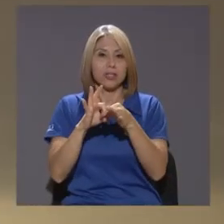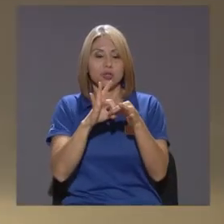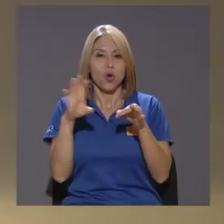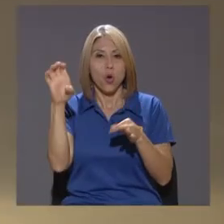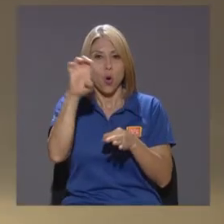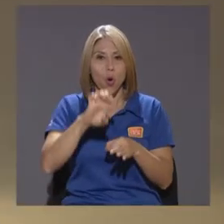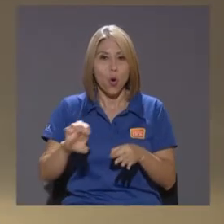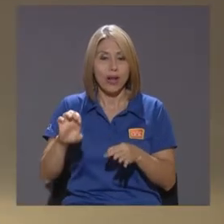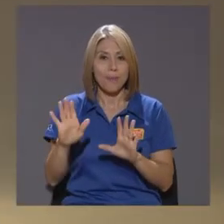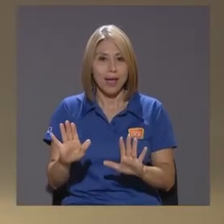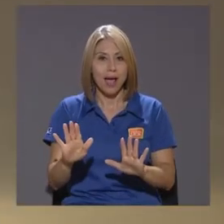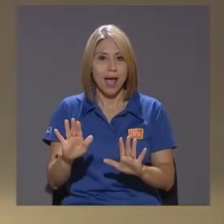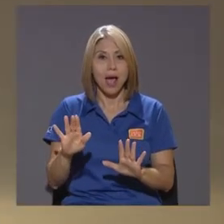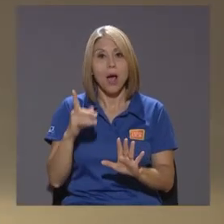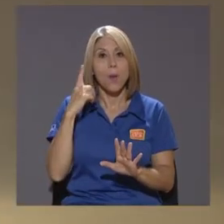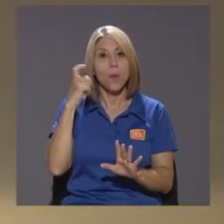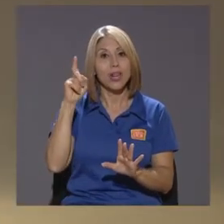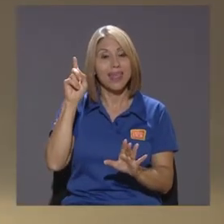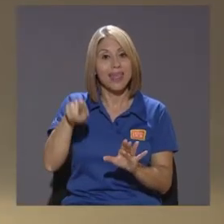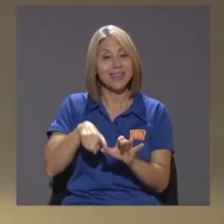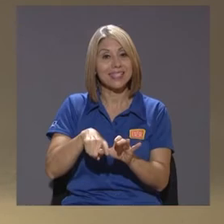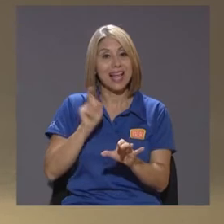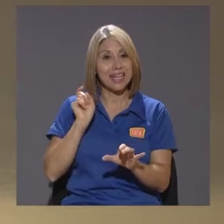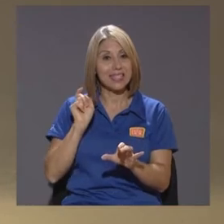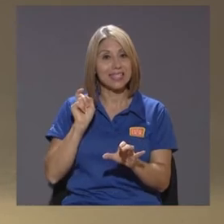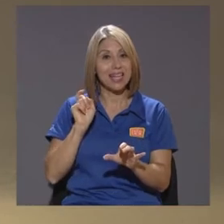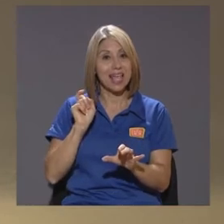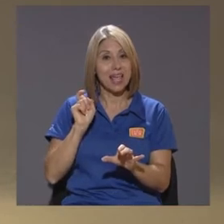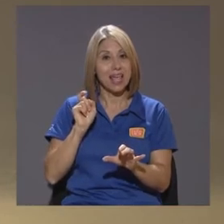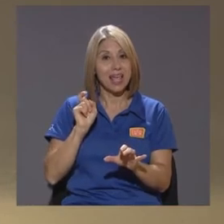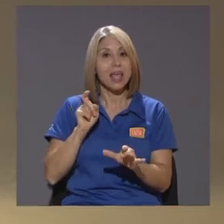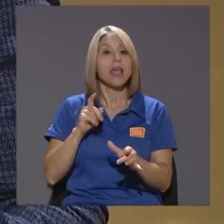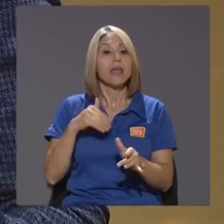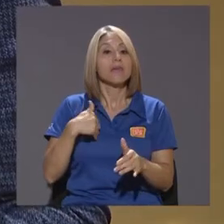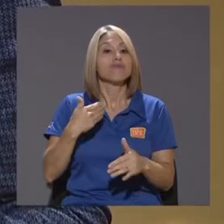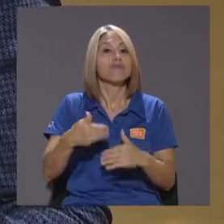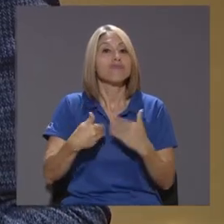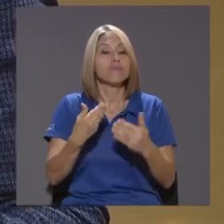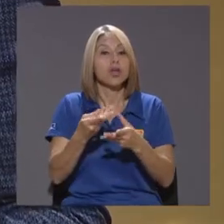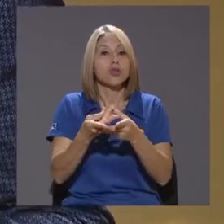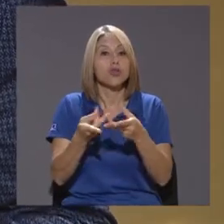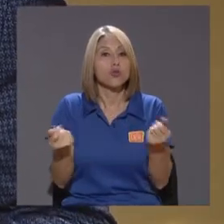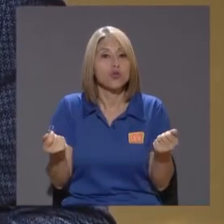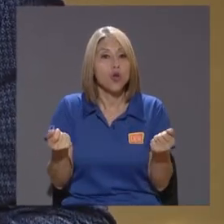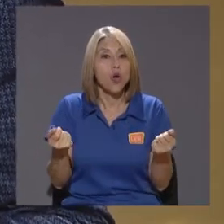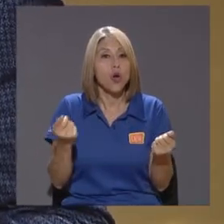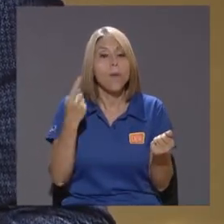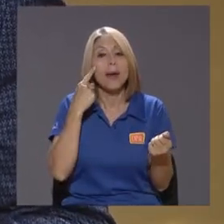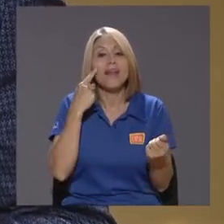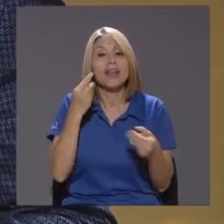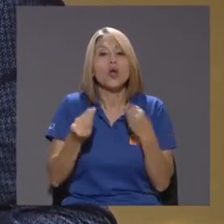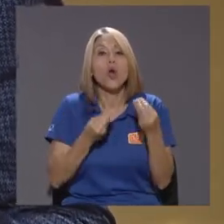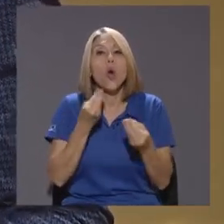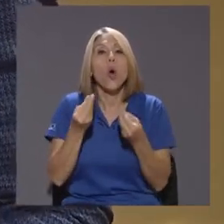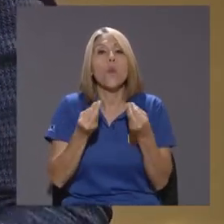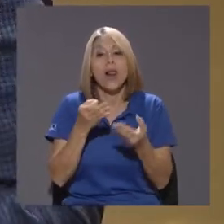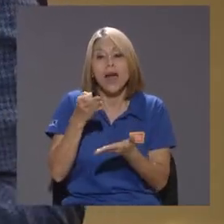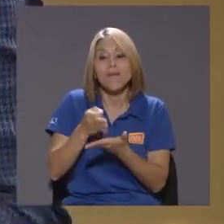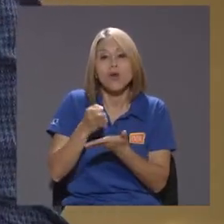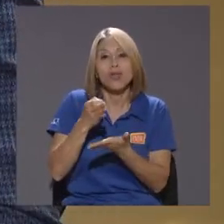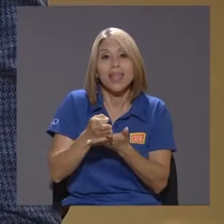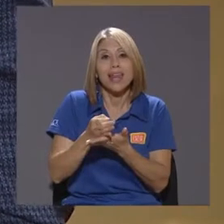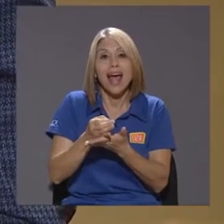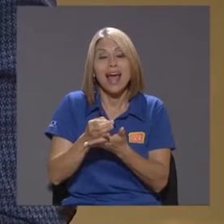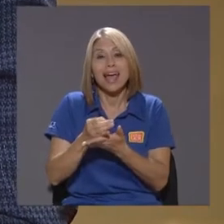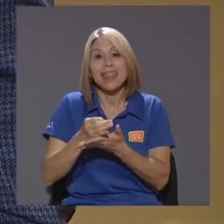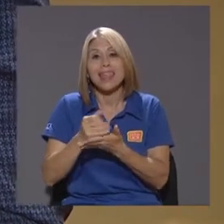Tienen que salirse Y de camino Encontrar una solución A la frontera Entre Irlanda del norte De hecho La